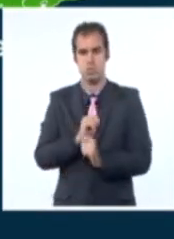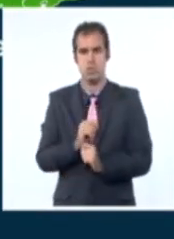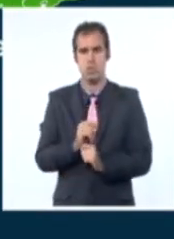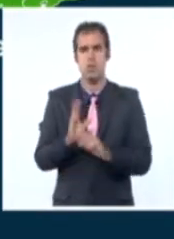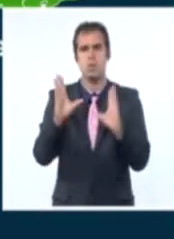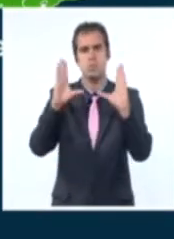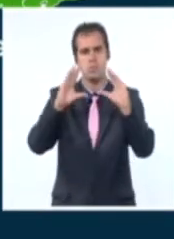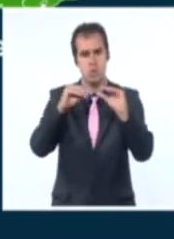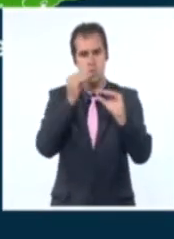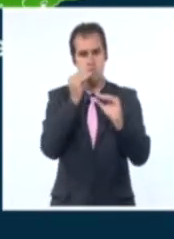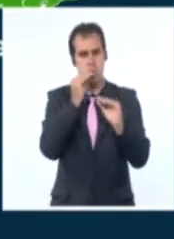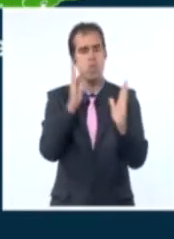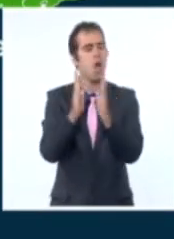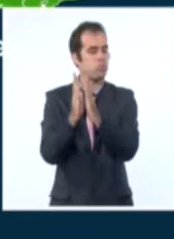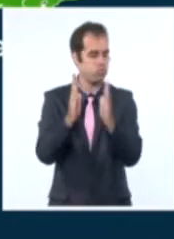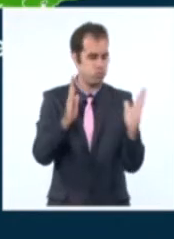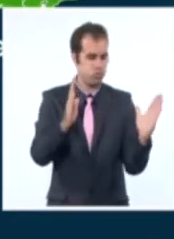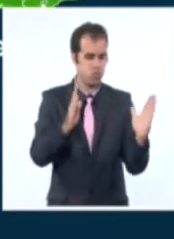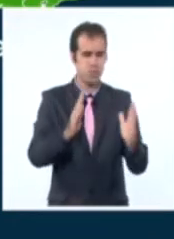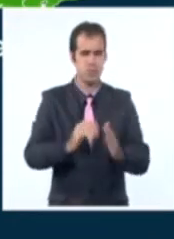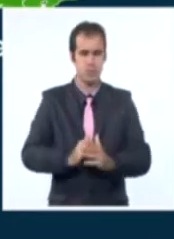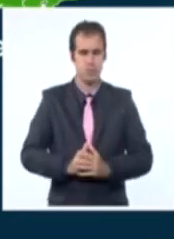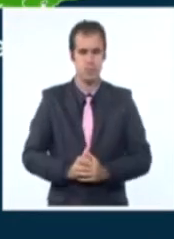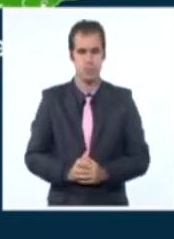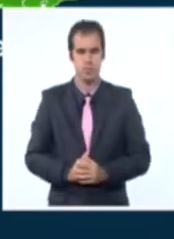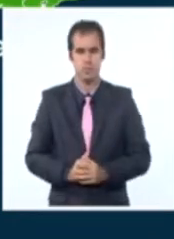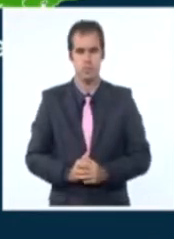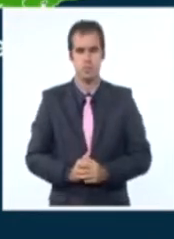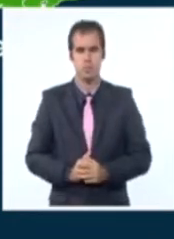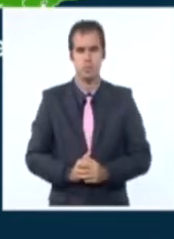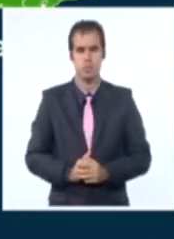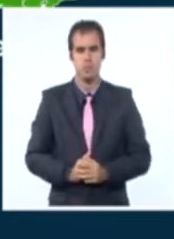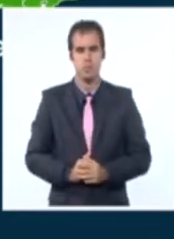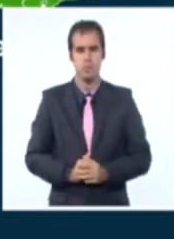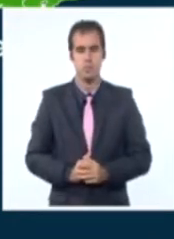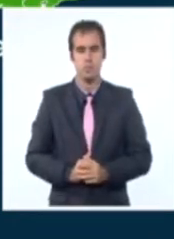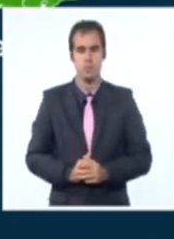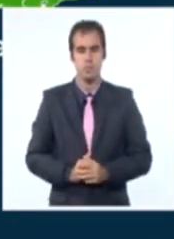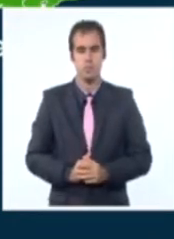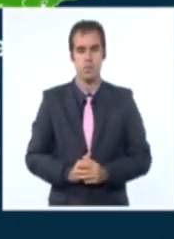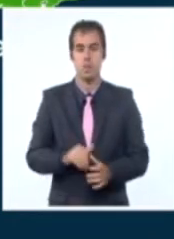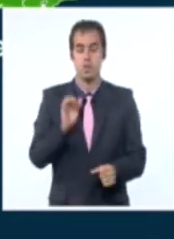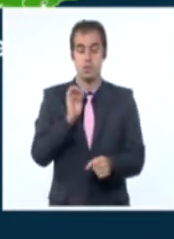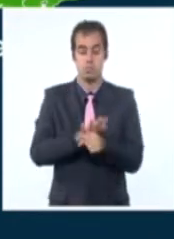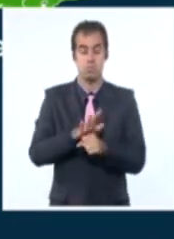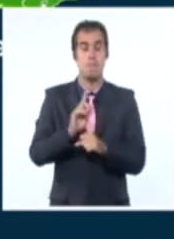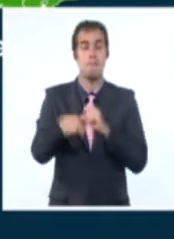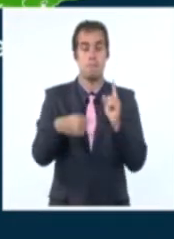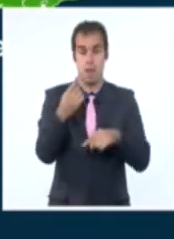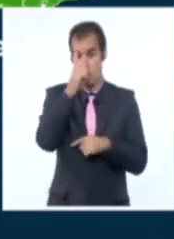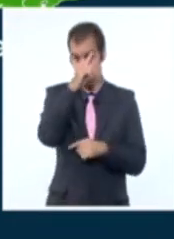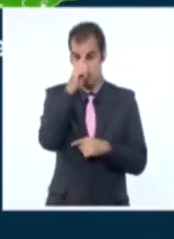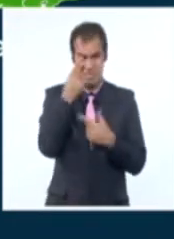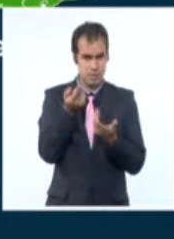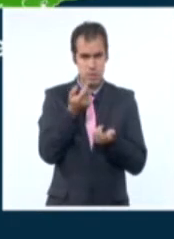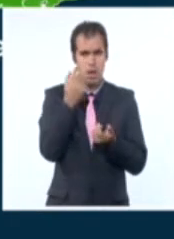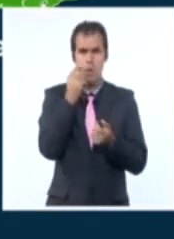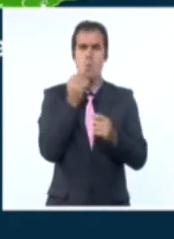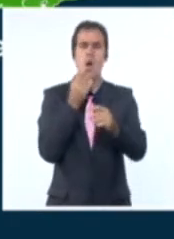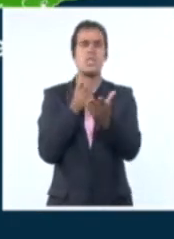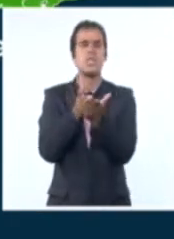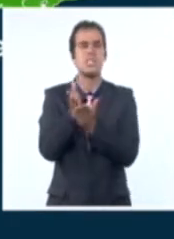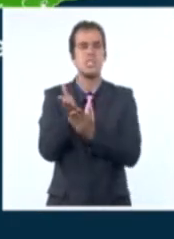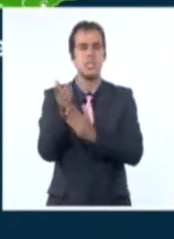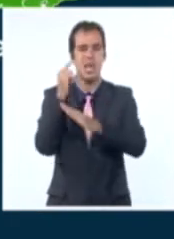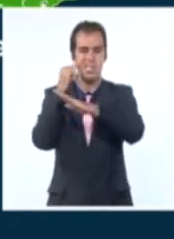también a localidades de la región oriental. Es por esto que, aunque todavía durante las primeras horas de este domingo persistirán las marejadas en la costa norte occidental,